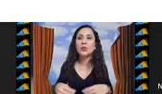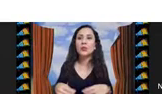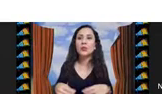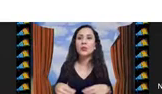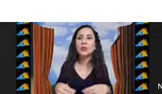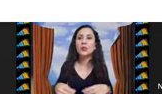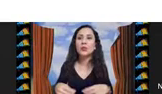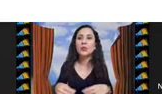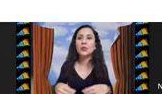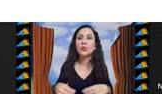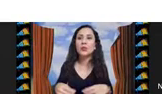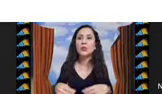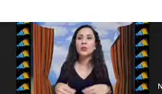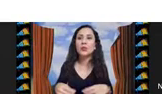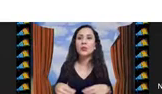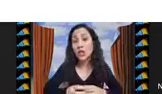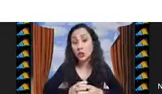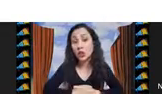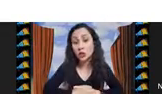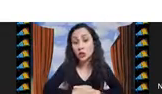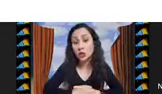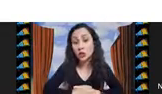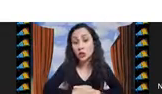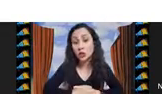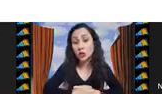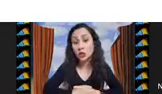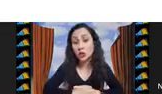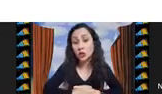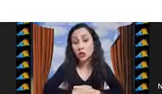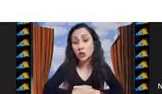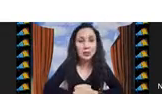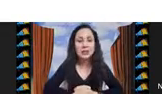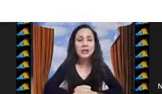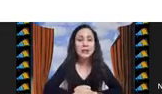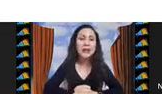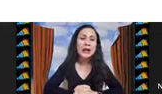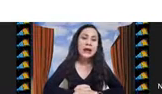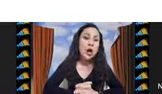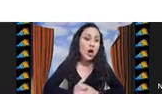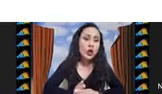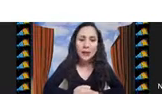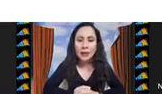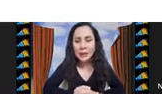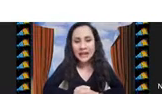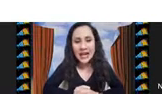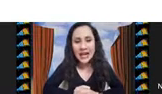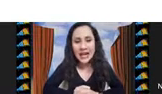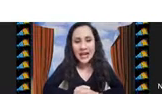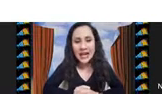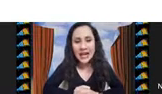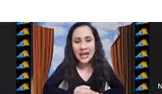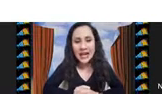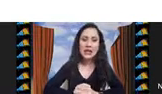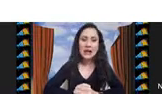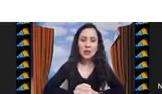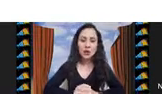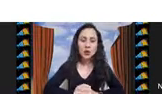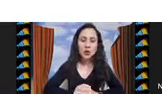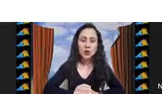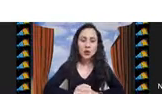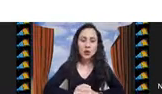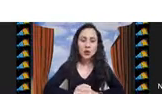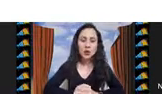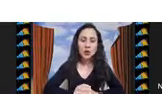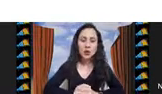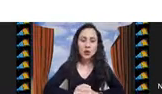que van a visitar clientes, y disminuyendo los costos, con el menor costo posible. Otro problema clásico, es el problema de la